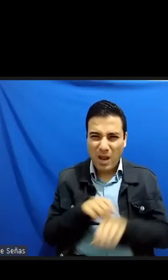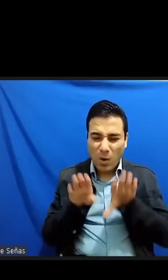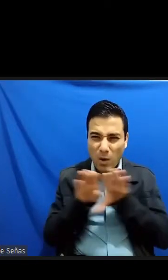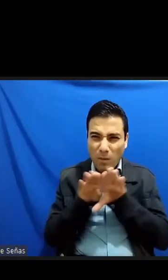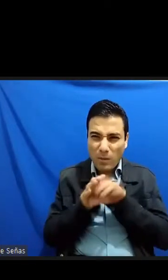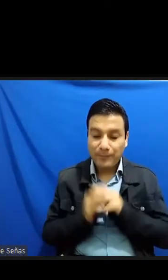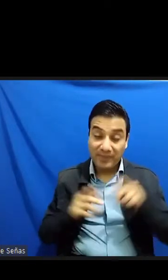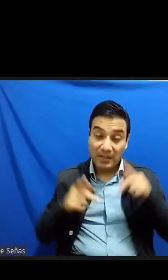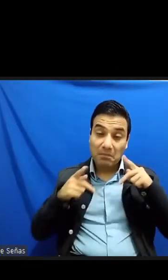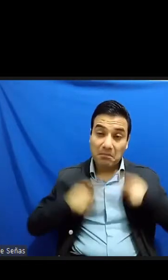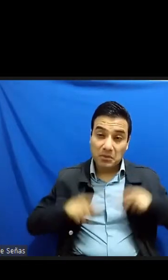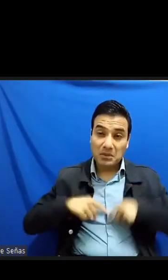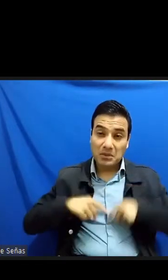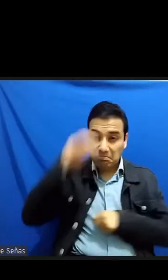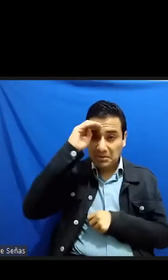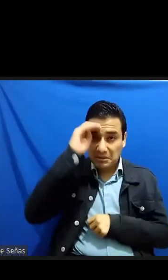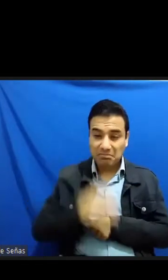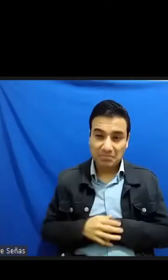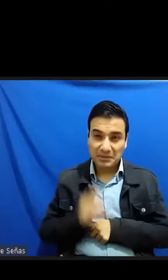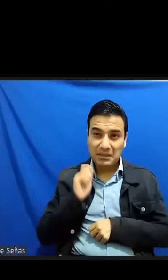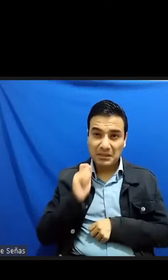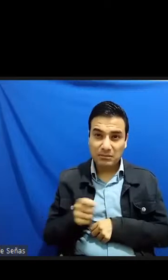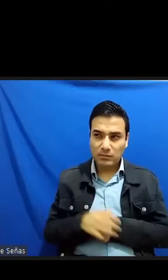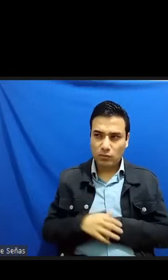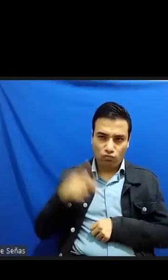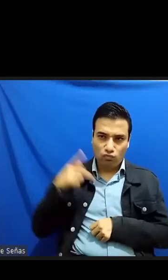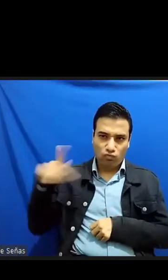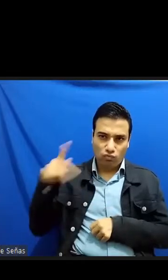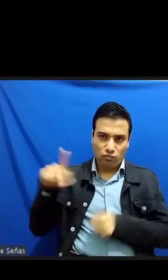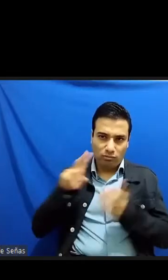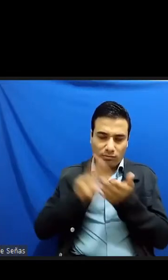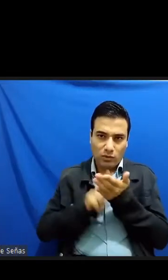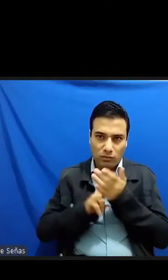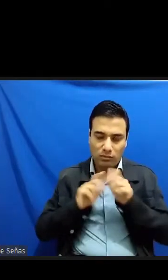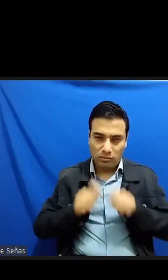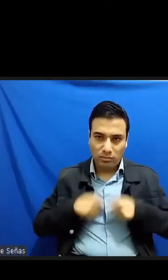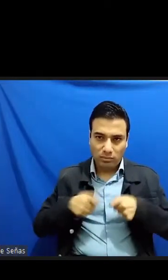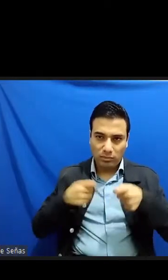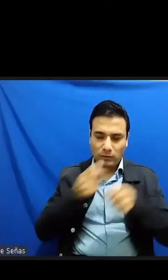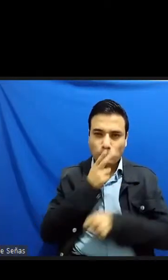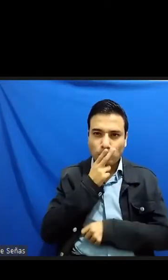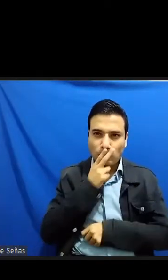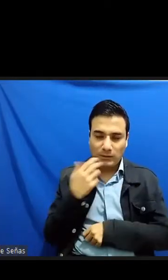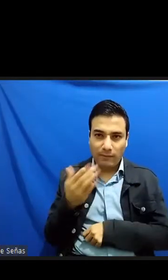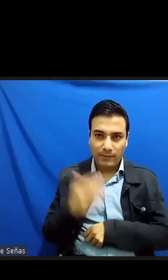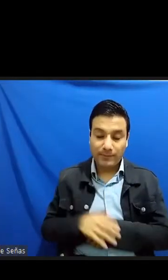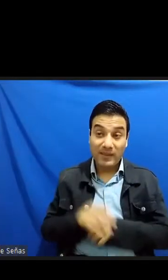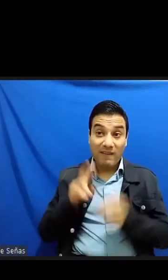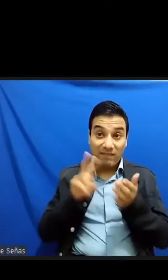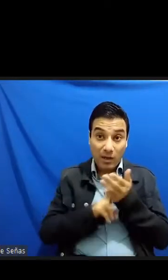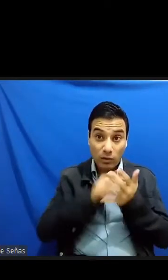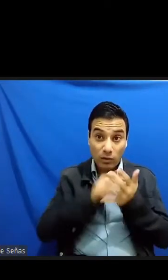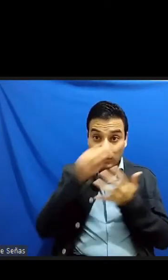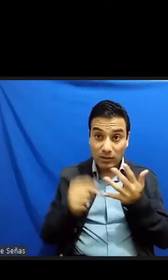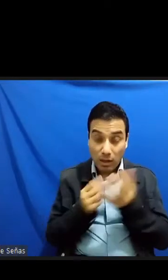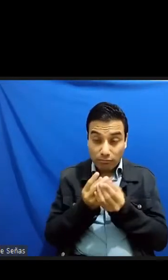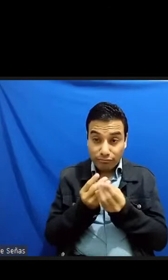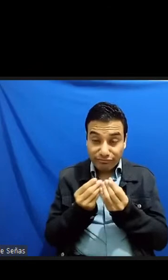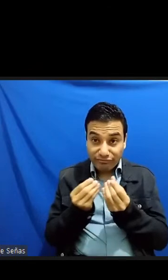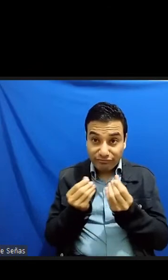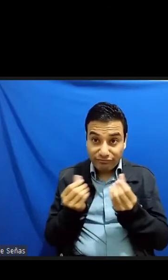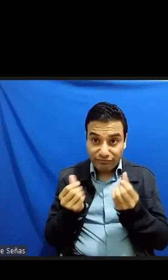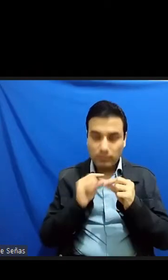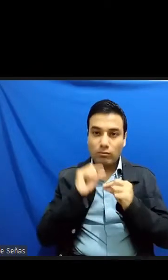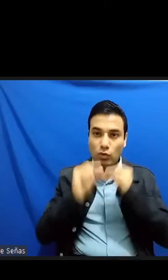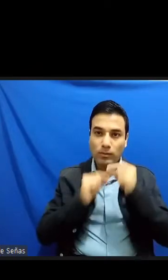la preservación de los valores propios cuya pérdida gradual había llevado a la nación a la